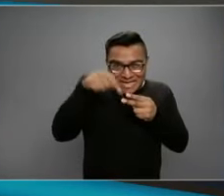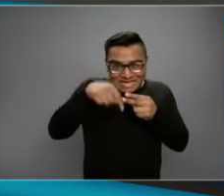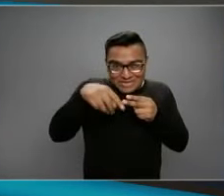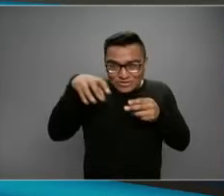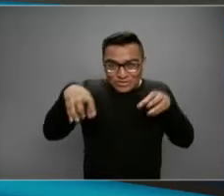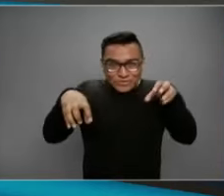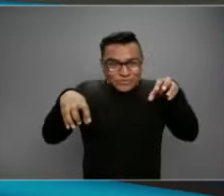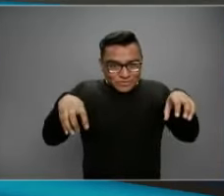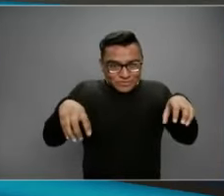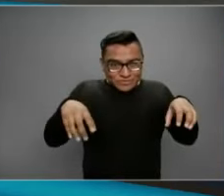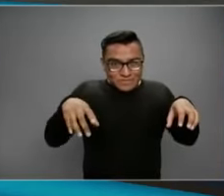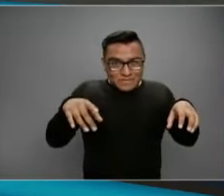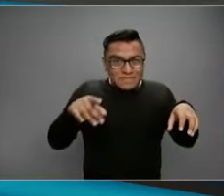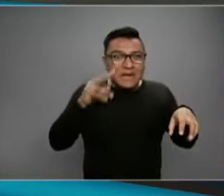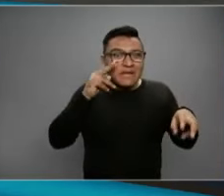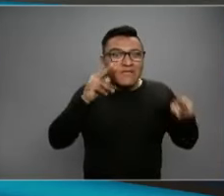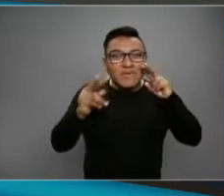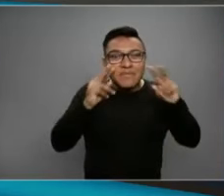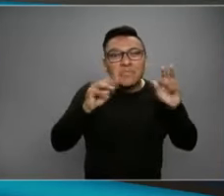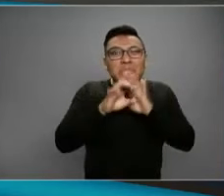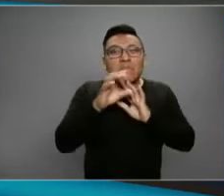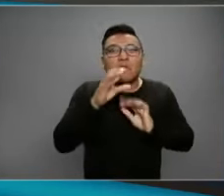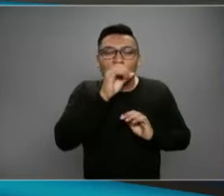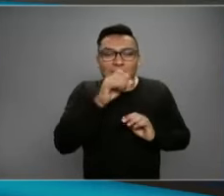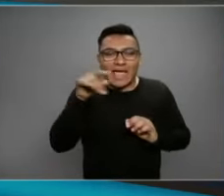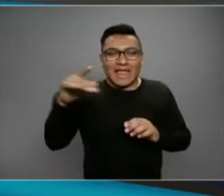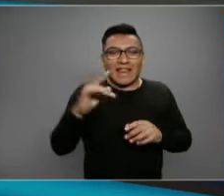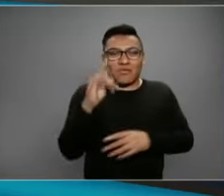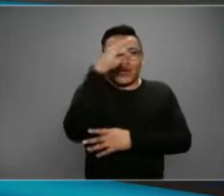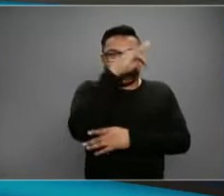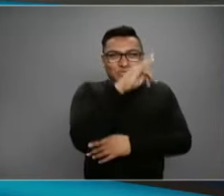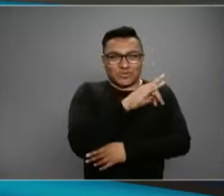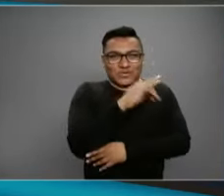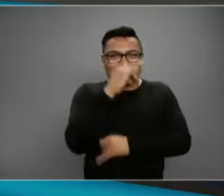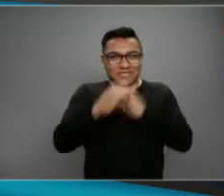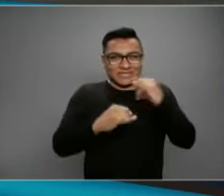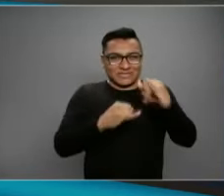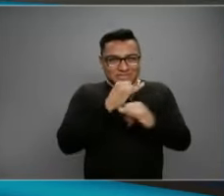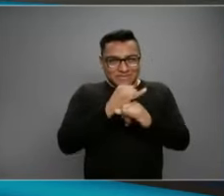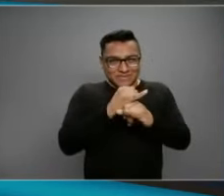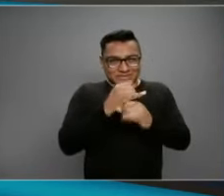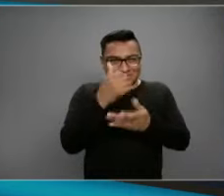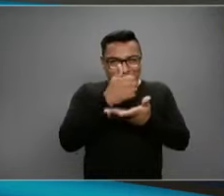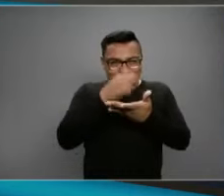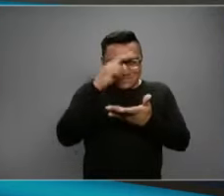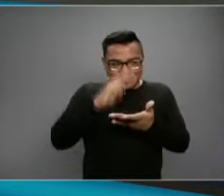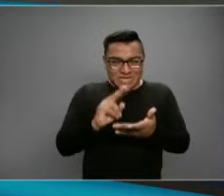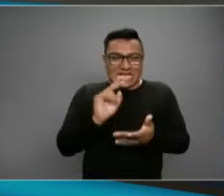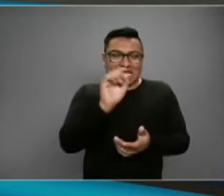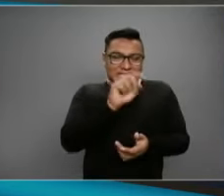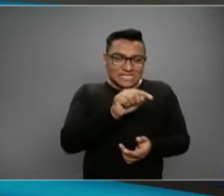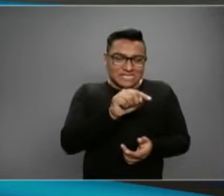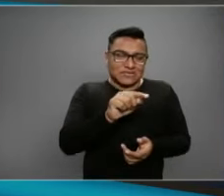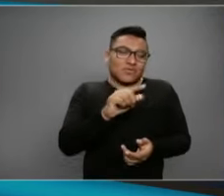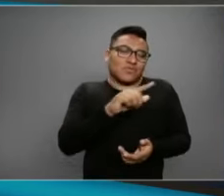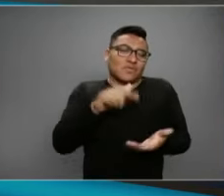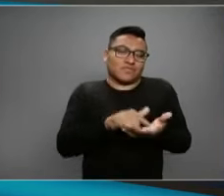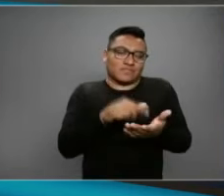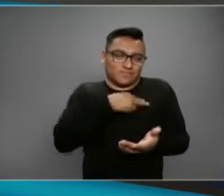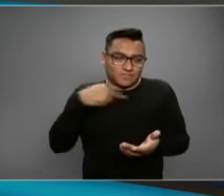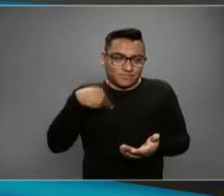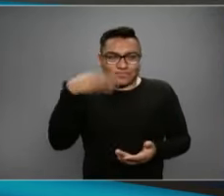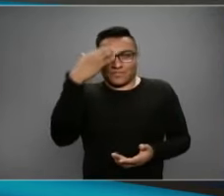colocan más o menos por donde está en el Aeropuerto Internacional de la Ciudad de México, que es el que más conocemos y uno de los más